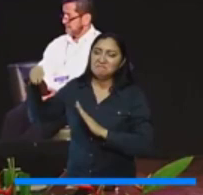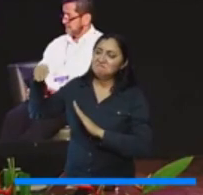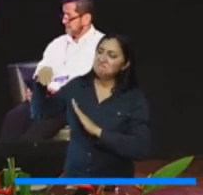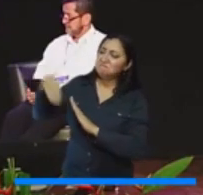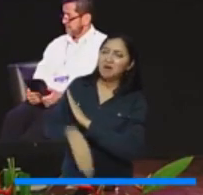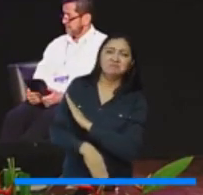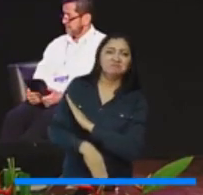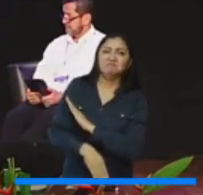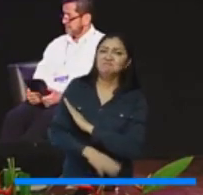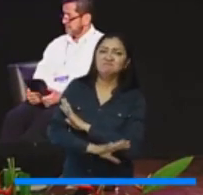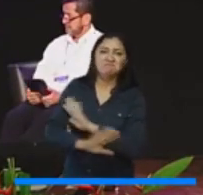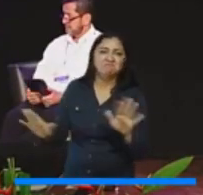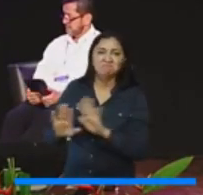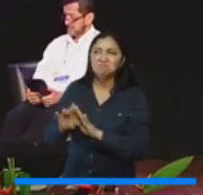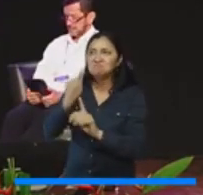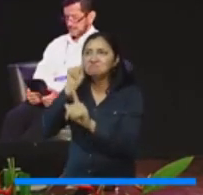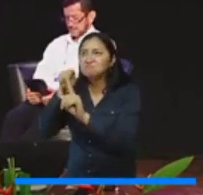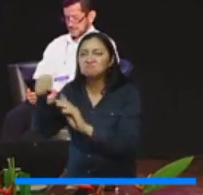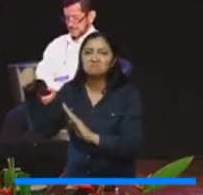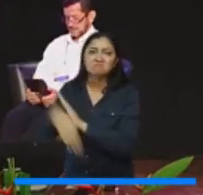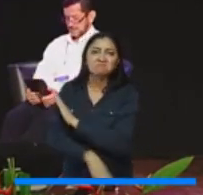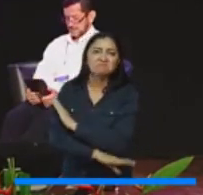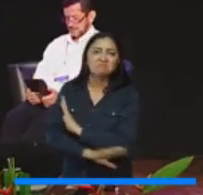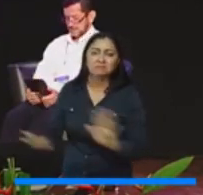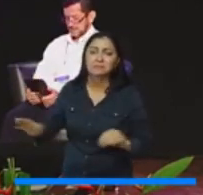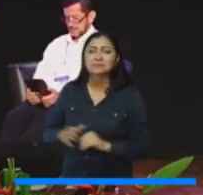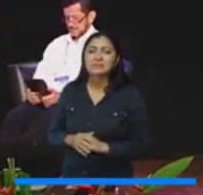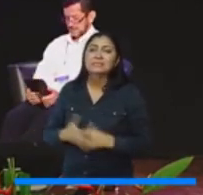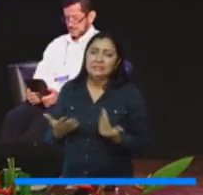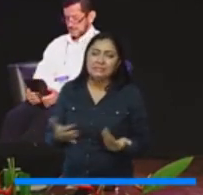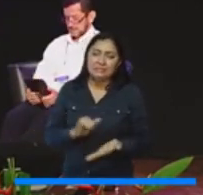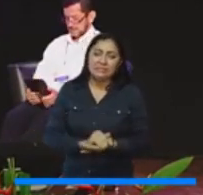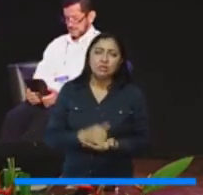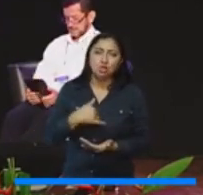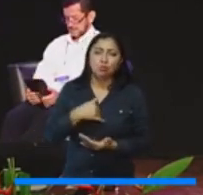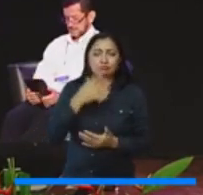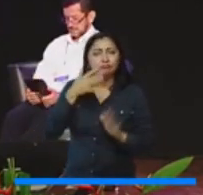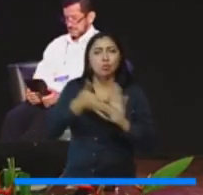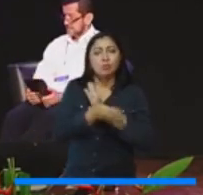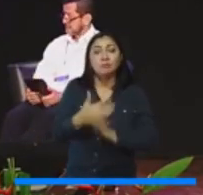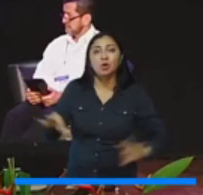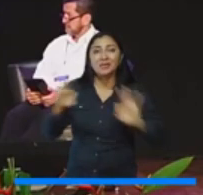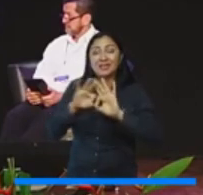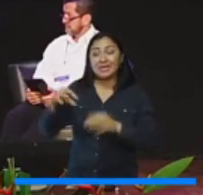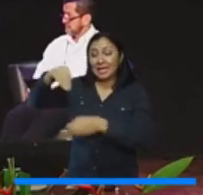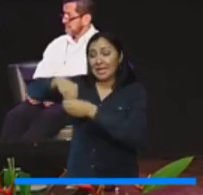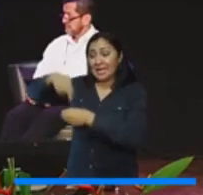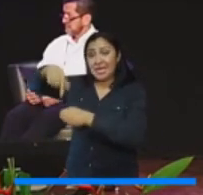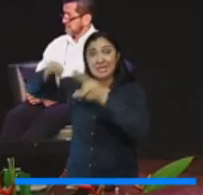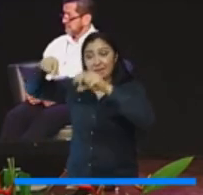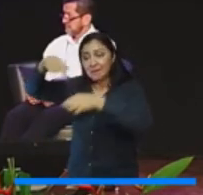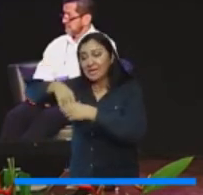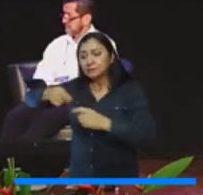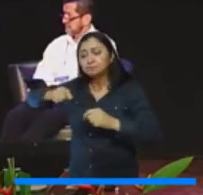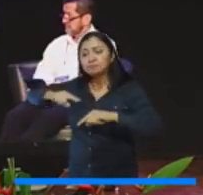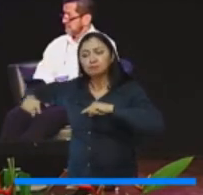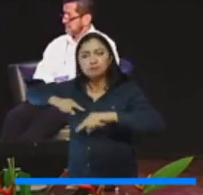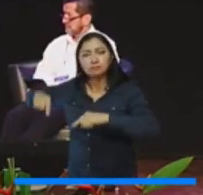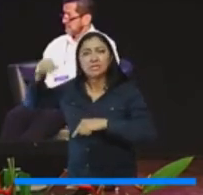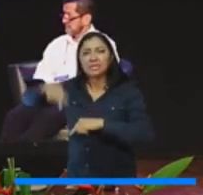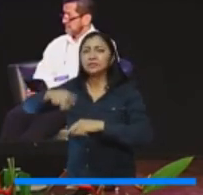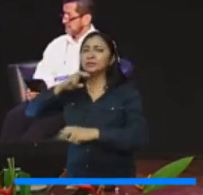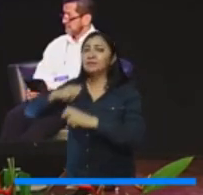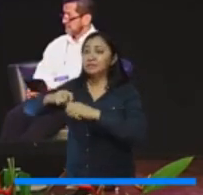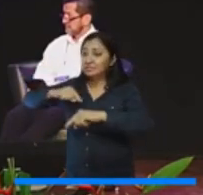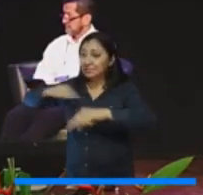puede avanzar en el logro de sus objetivos. Así que por eso señalaba, el tema de la gobernabilidad es complejo, porque está sujeto